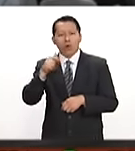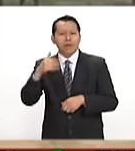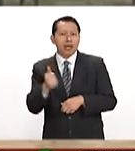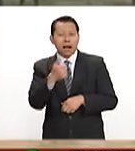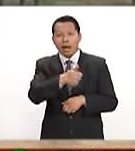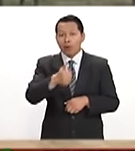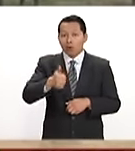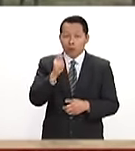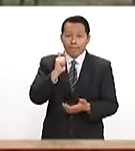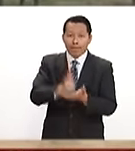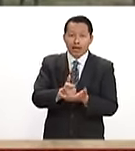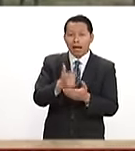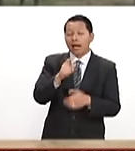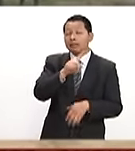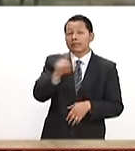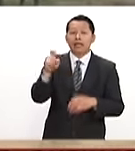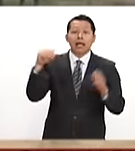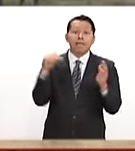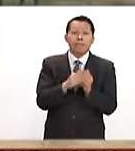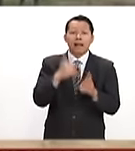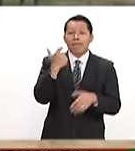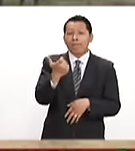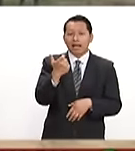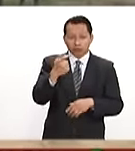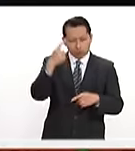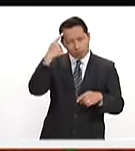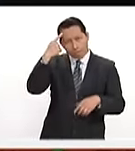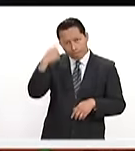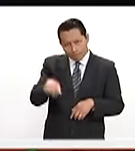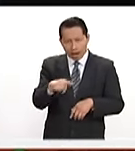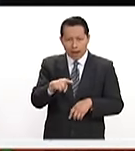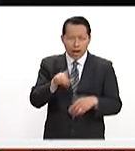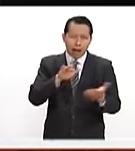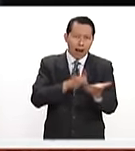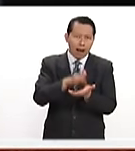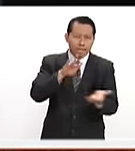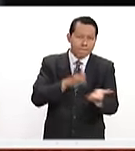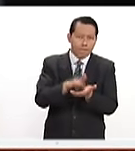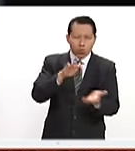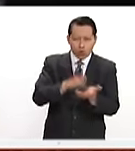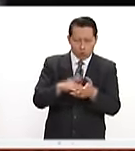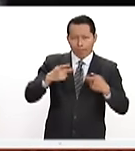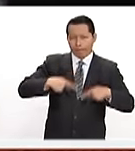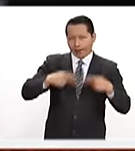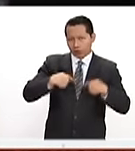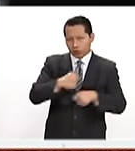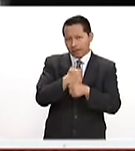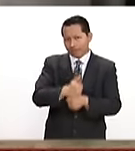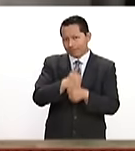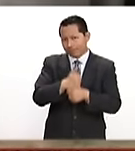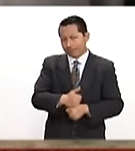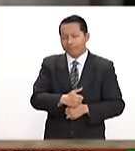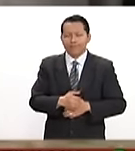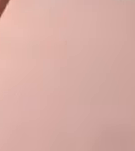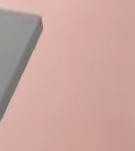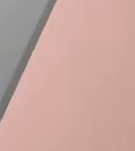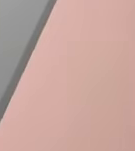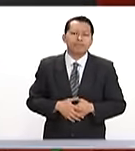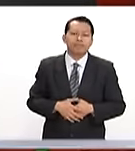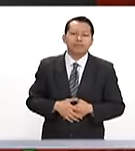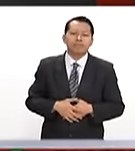uno deberá pagar una multa de más de 100 mil pesos por concepto de reparación de daño moral y material causado a las víctimas.